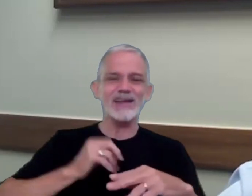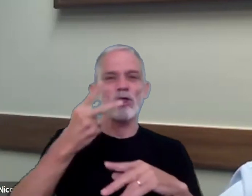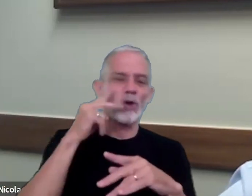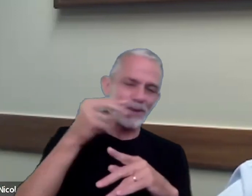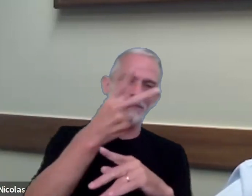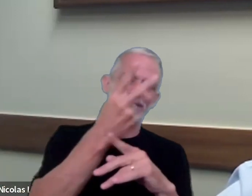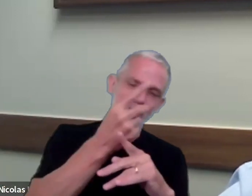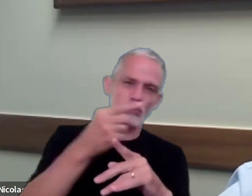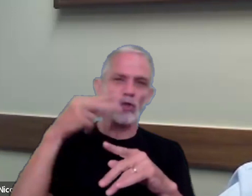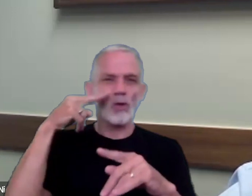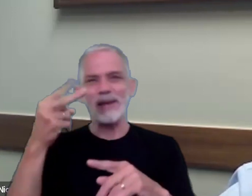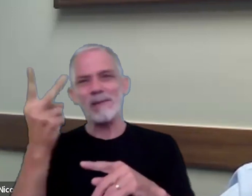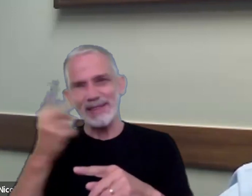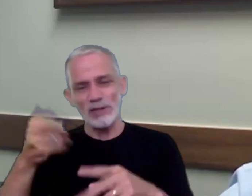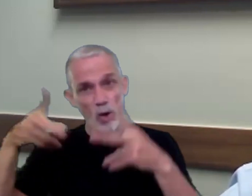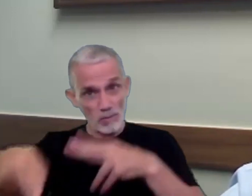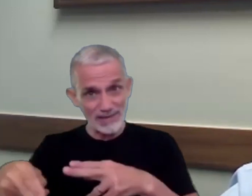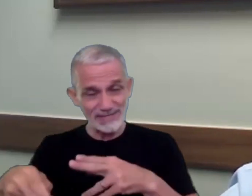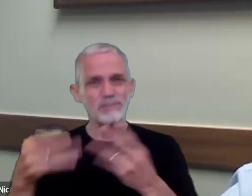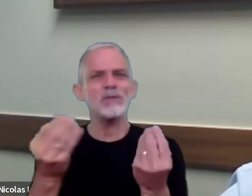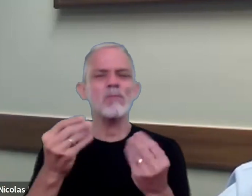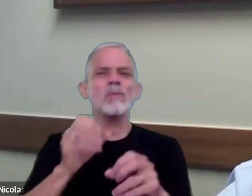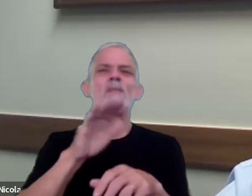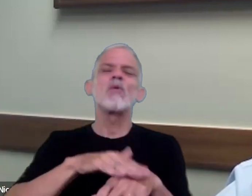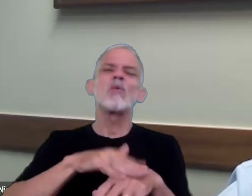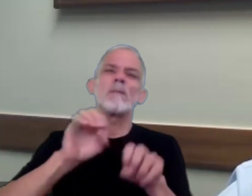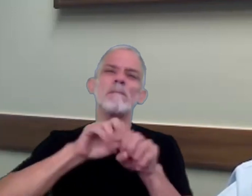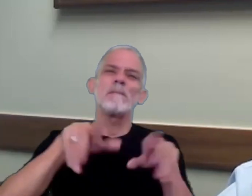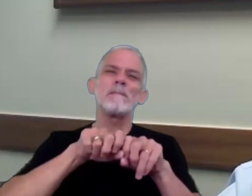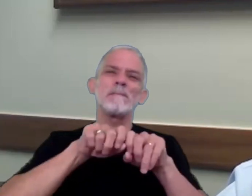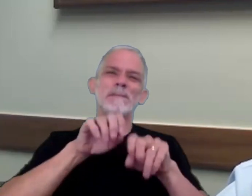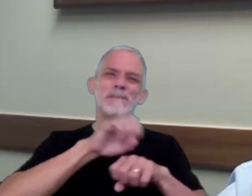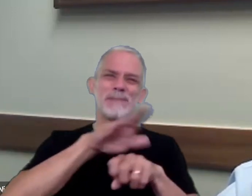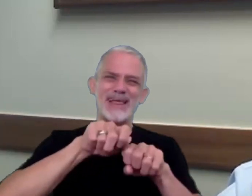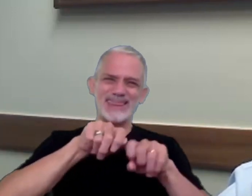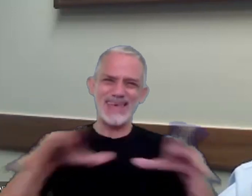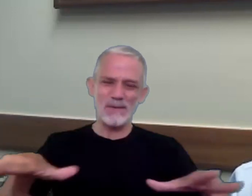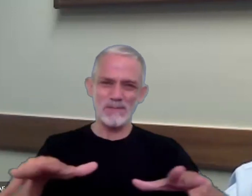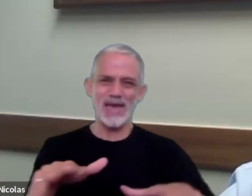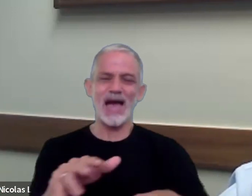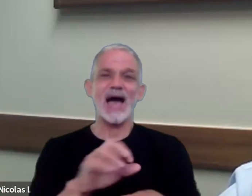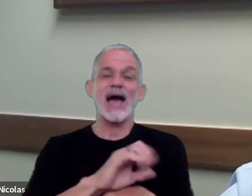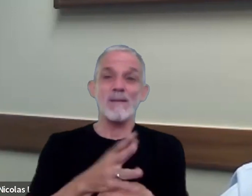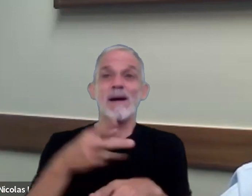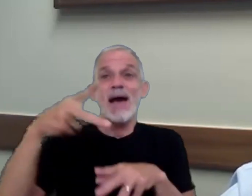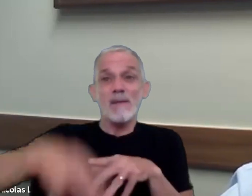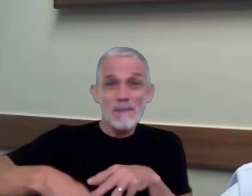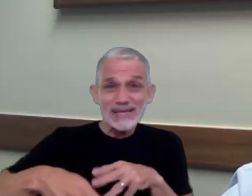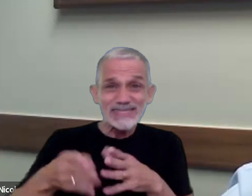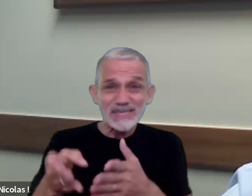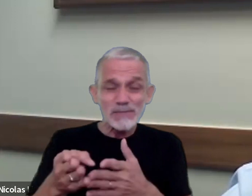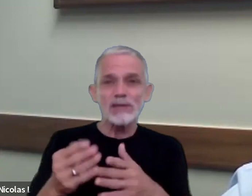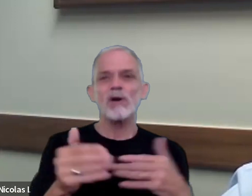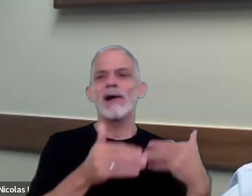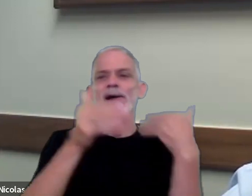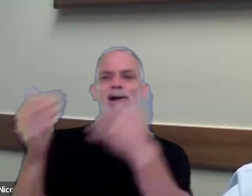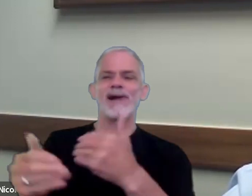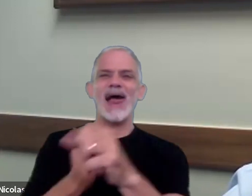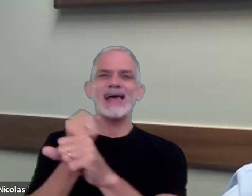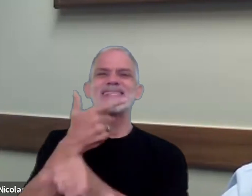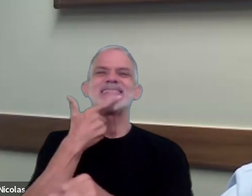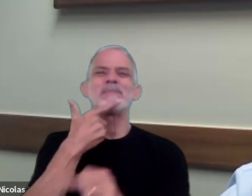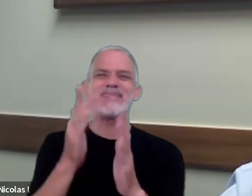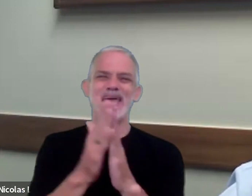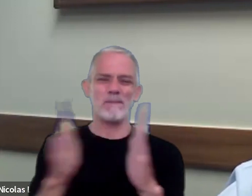2022 con motivo de la pandemia los vencimientos se extendieron hasta septiembre